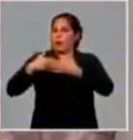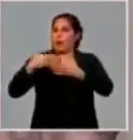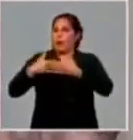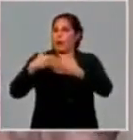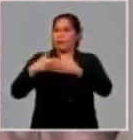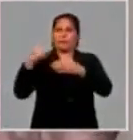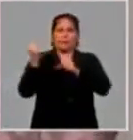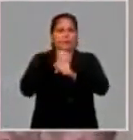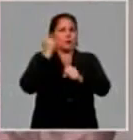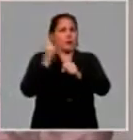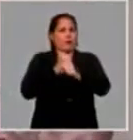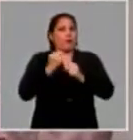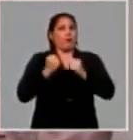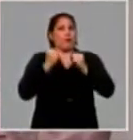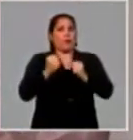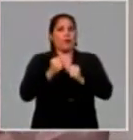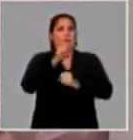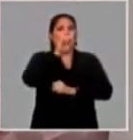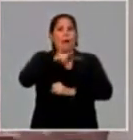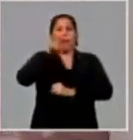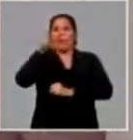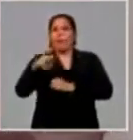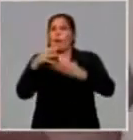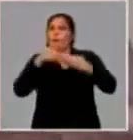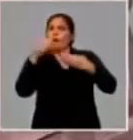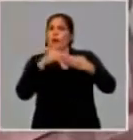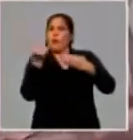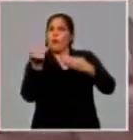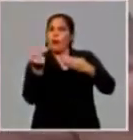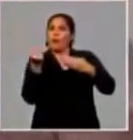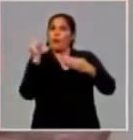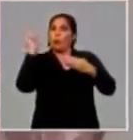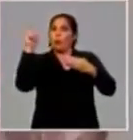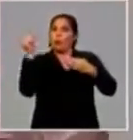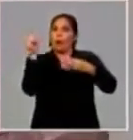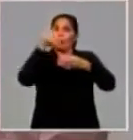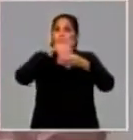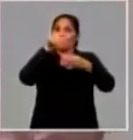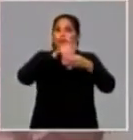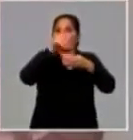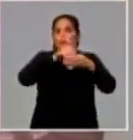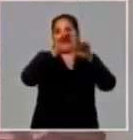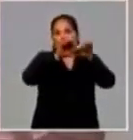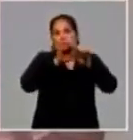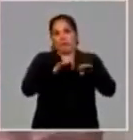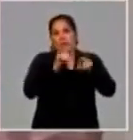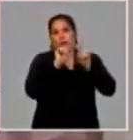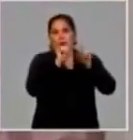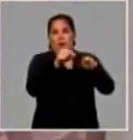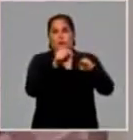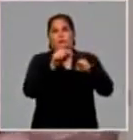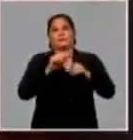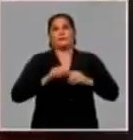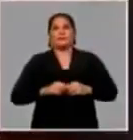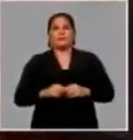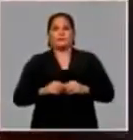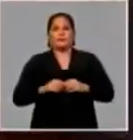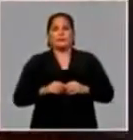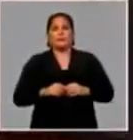trabaja para buscar y captar divisas que puedan generar y reaprovisionar este mercado en CUP.